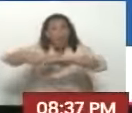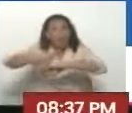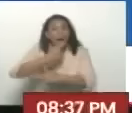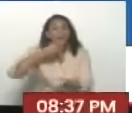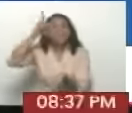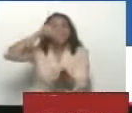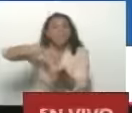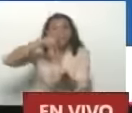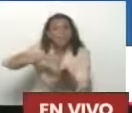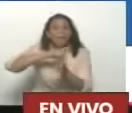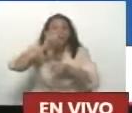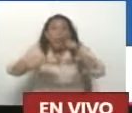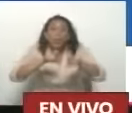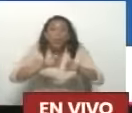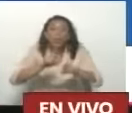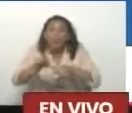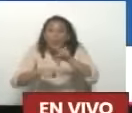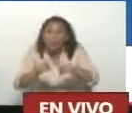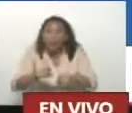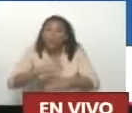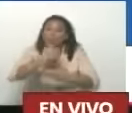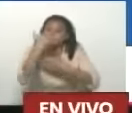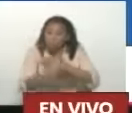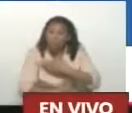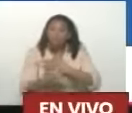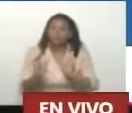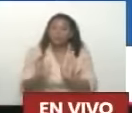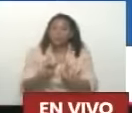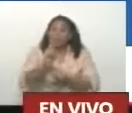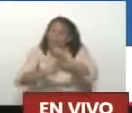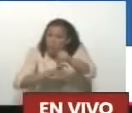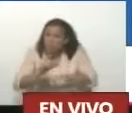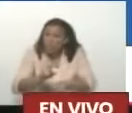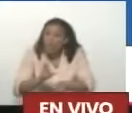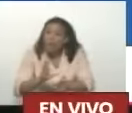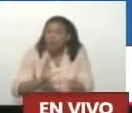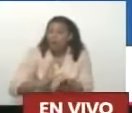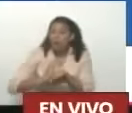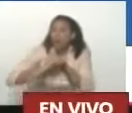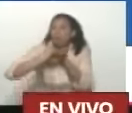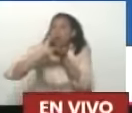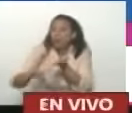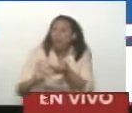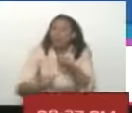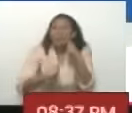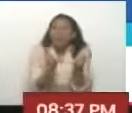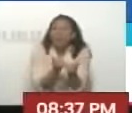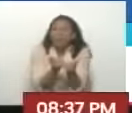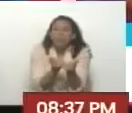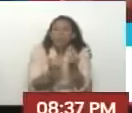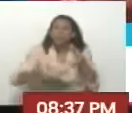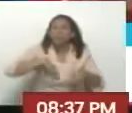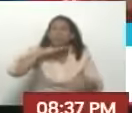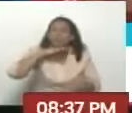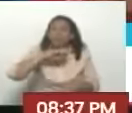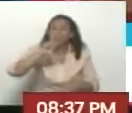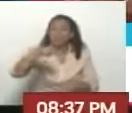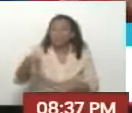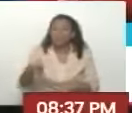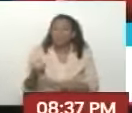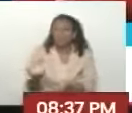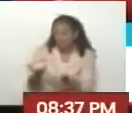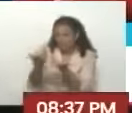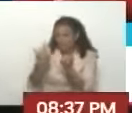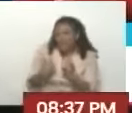A consultarle Al pueblo de base Sus proyectos concretos Y los recursos Y que utilizarlos ¿Qué dice Héctor Rodríguez?